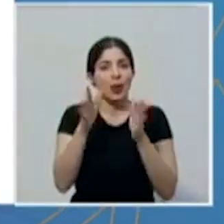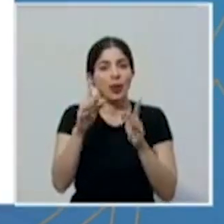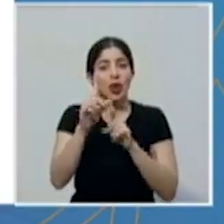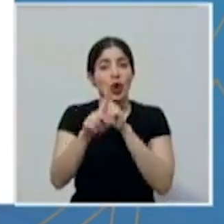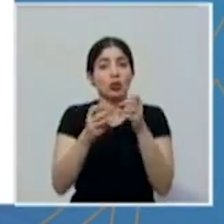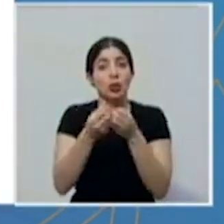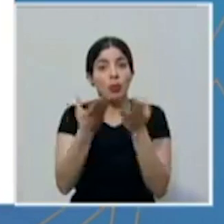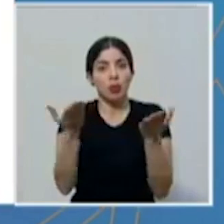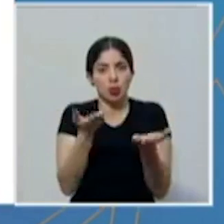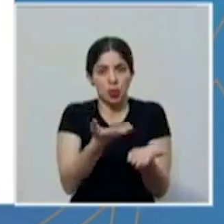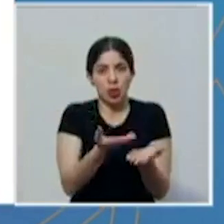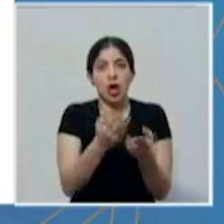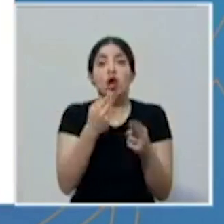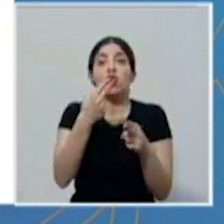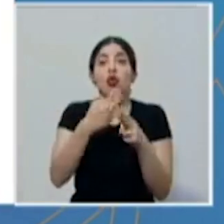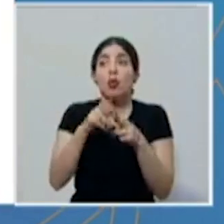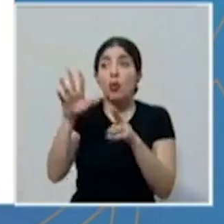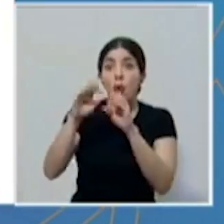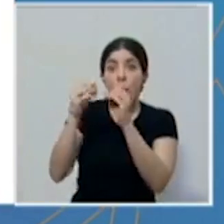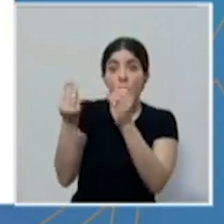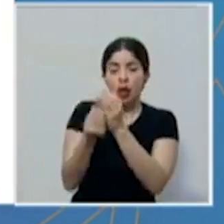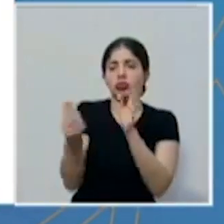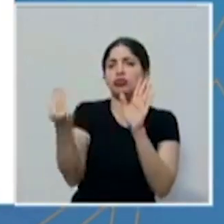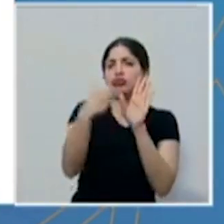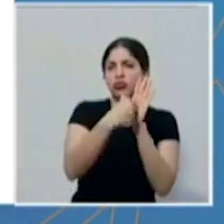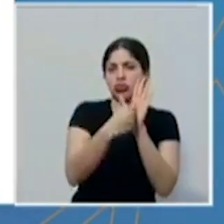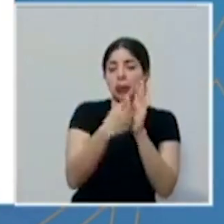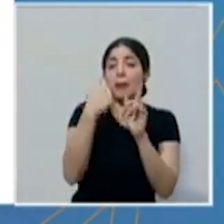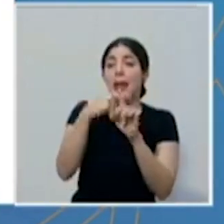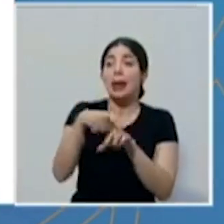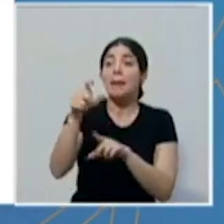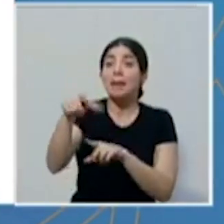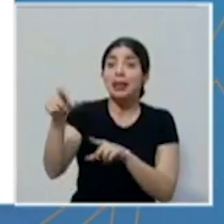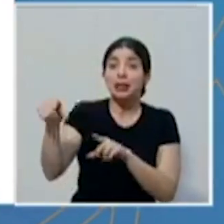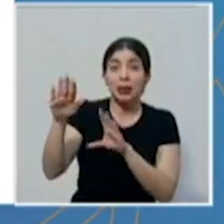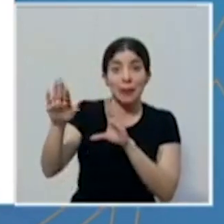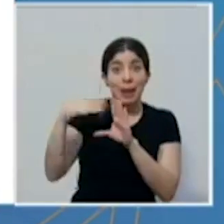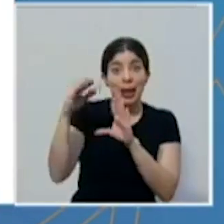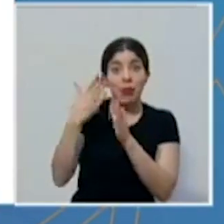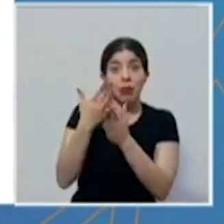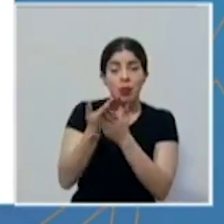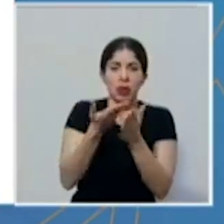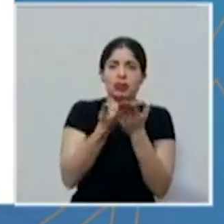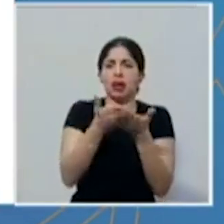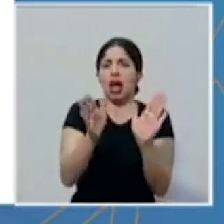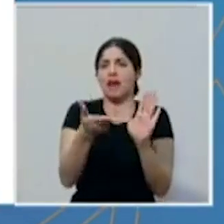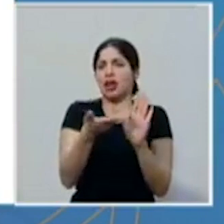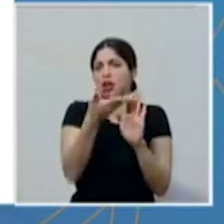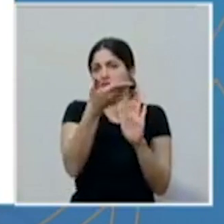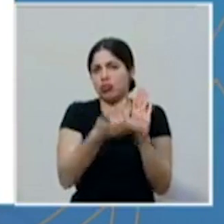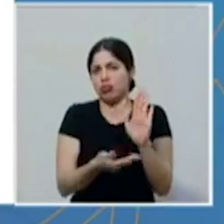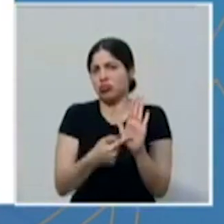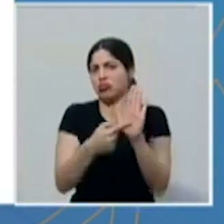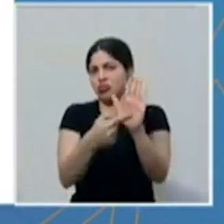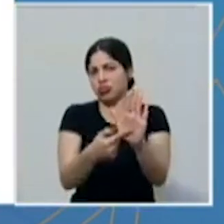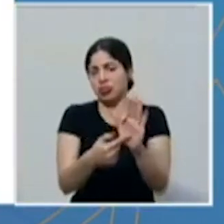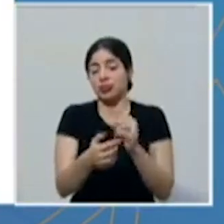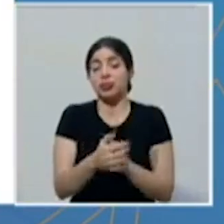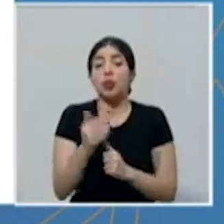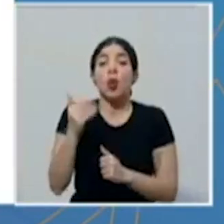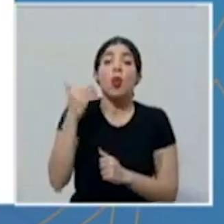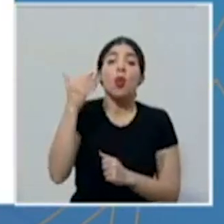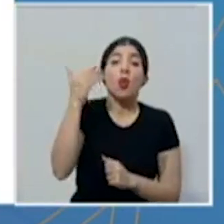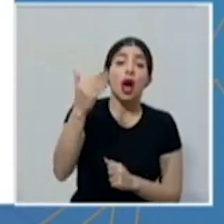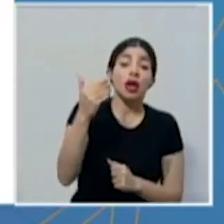con el nombre de la organización y de la persona que hace el envío de las mismas. A partir del momento que